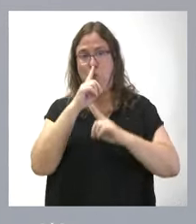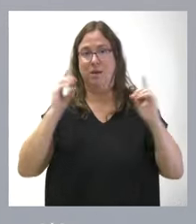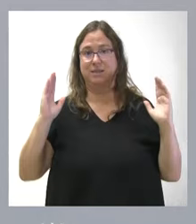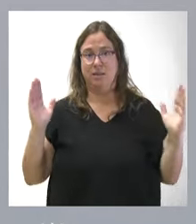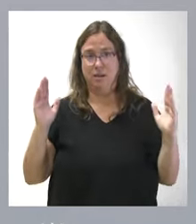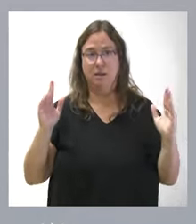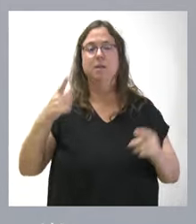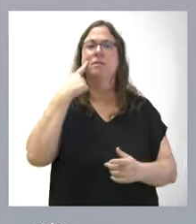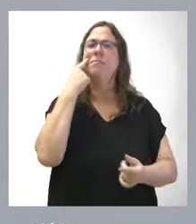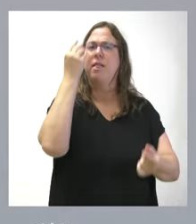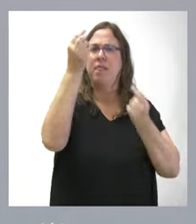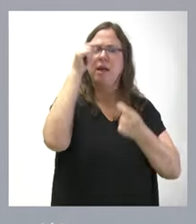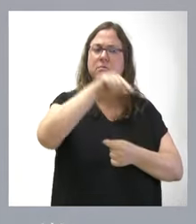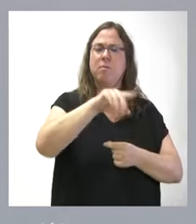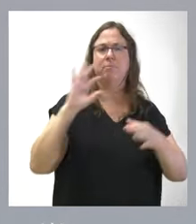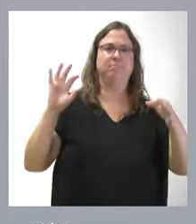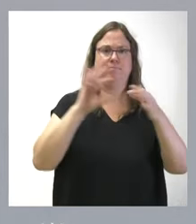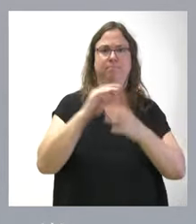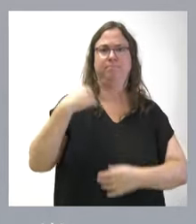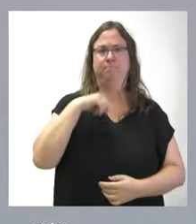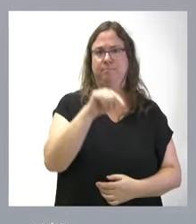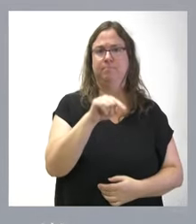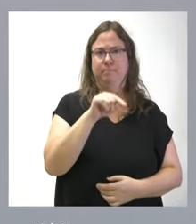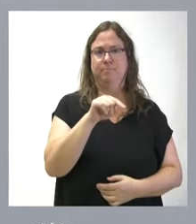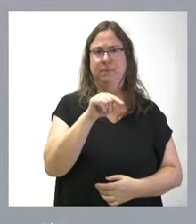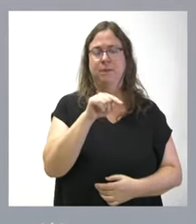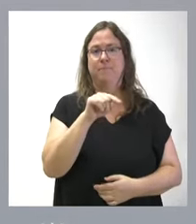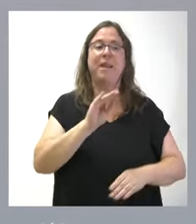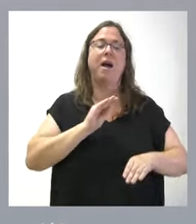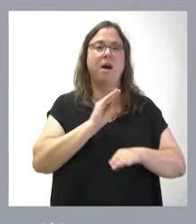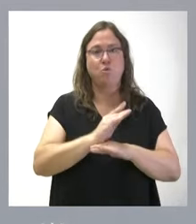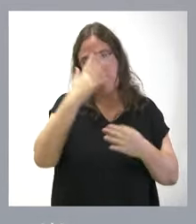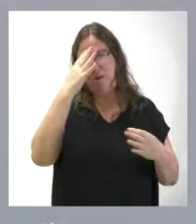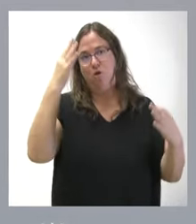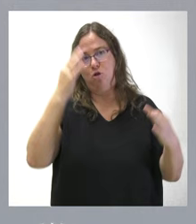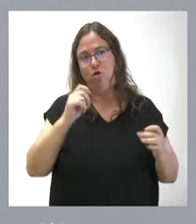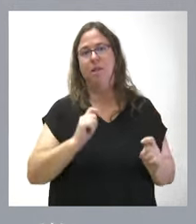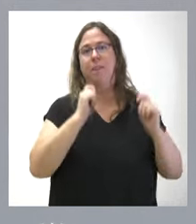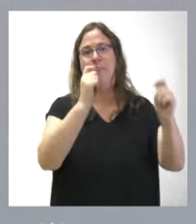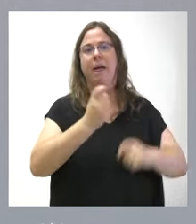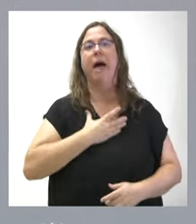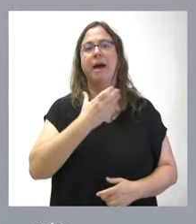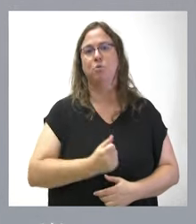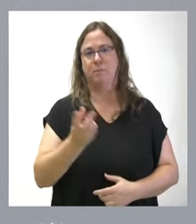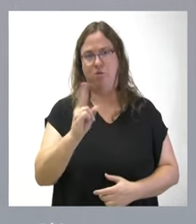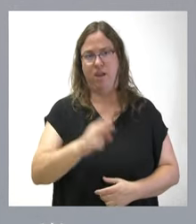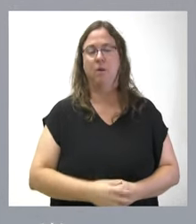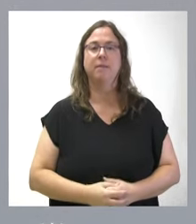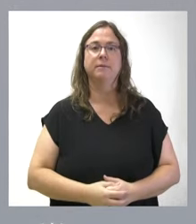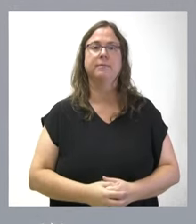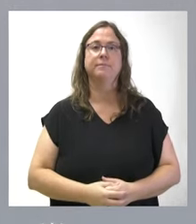comentación correspondiente a esta ayuda que, lógicamente, se otorga al Ayuntamiento de Valladolid.